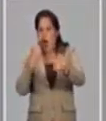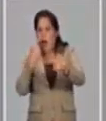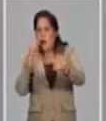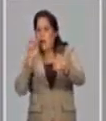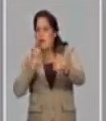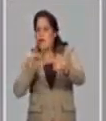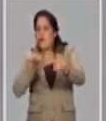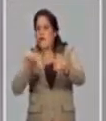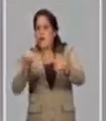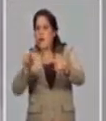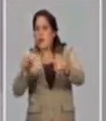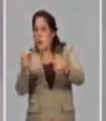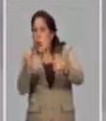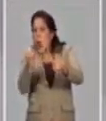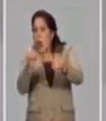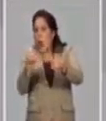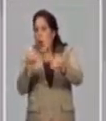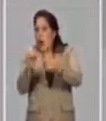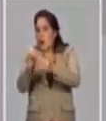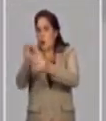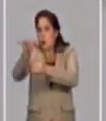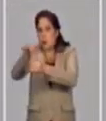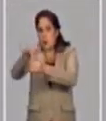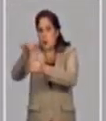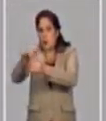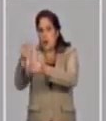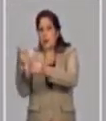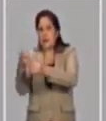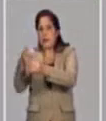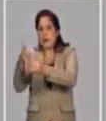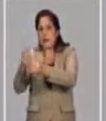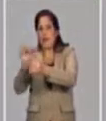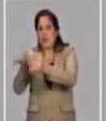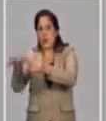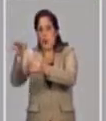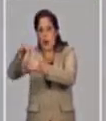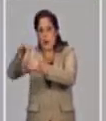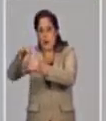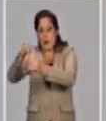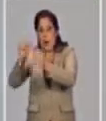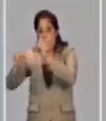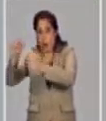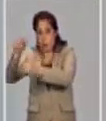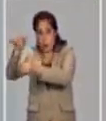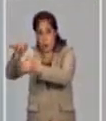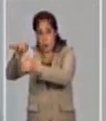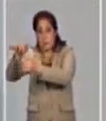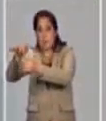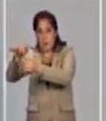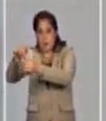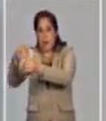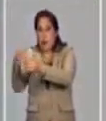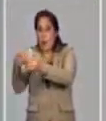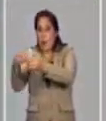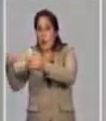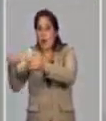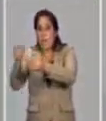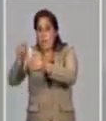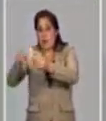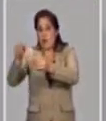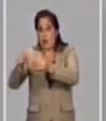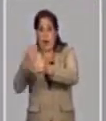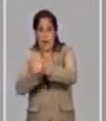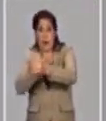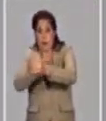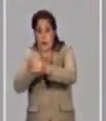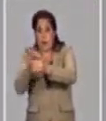se utilizan células en cultivo que se infectan con el virus. y se utiliza el suero de los